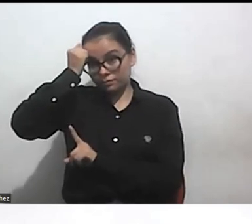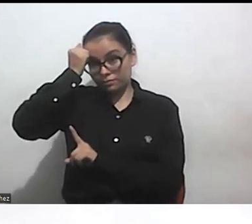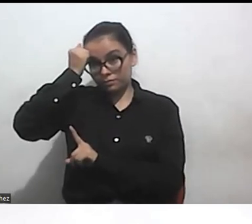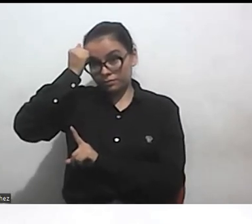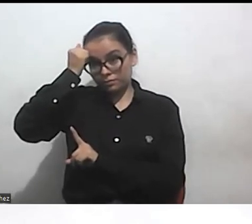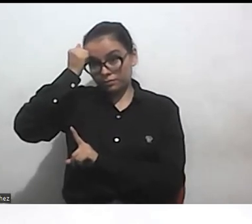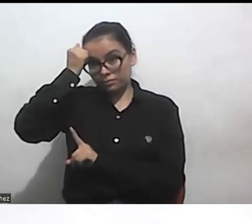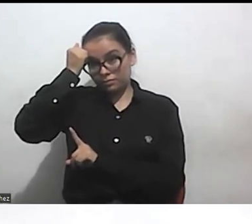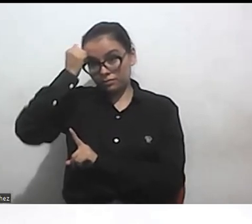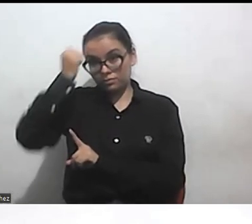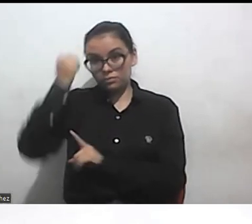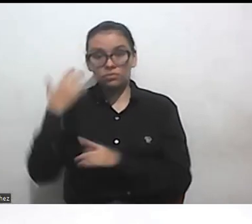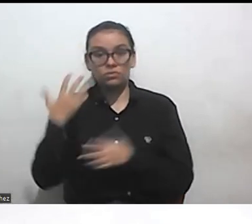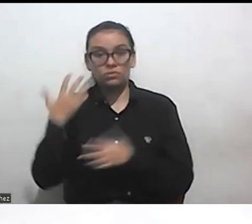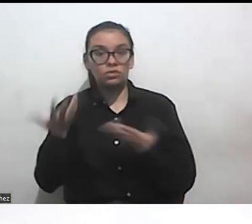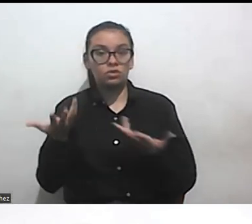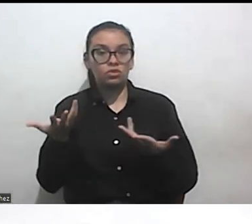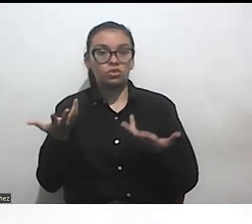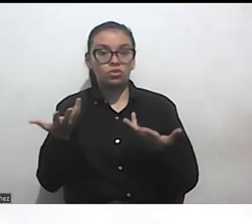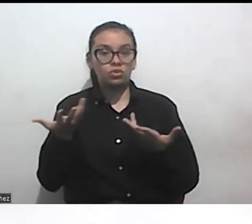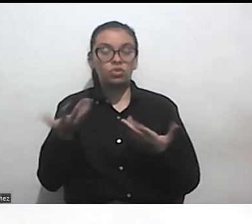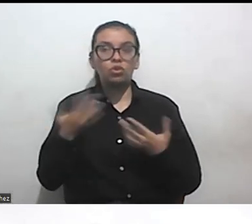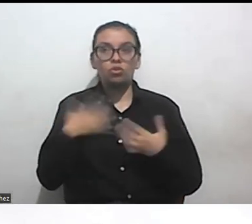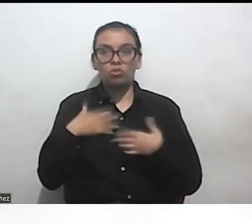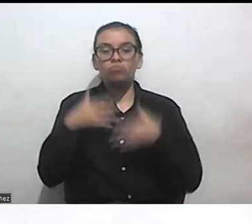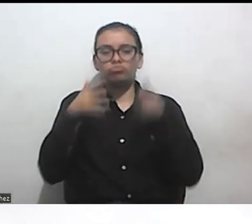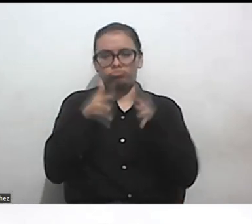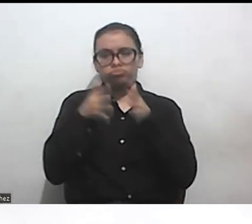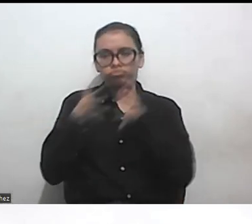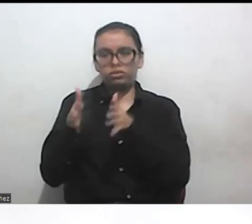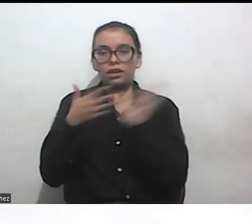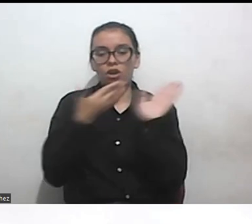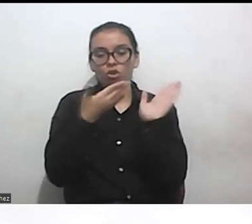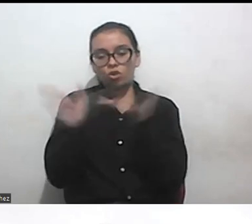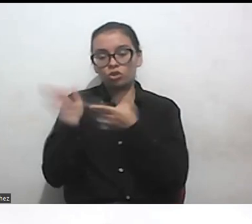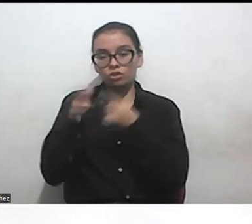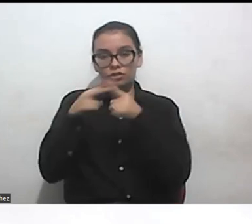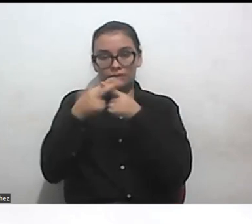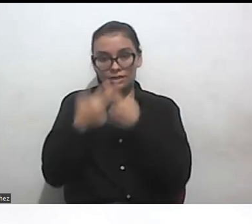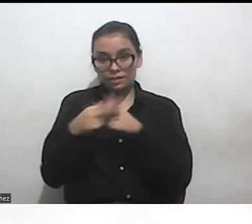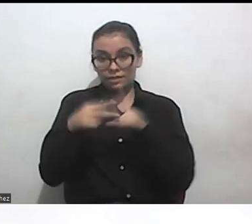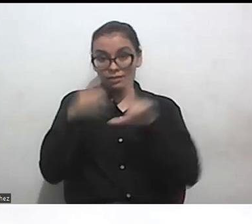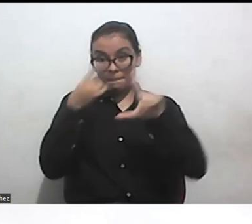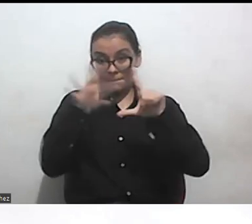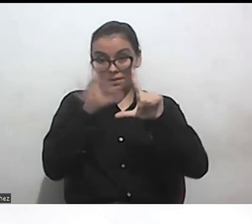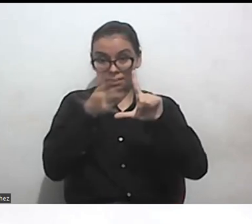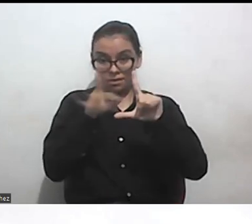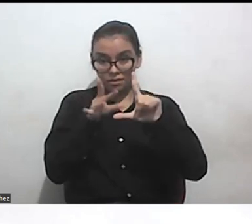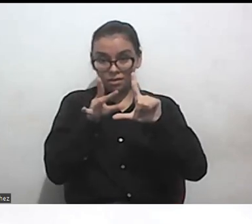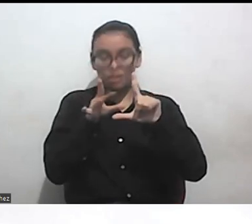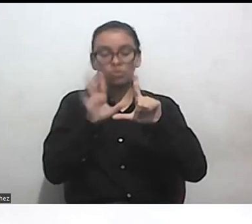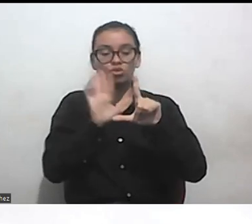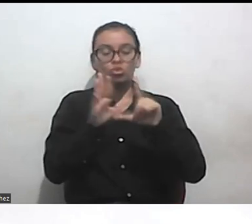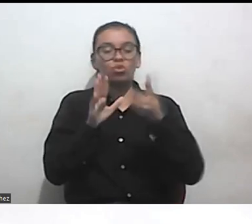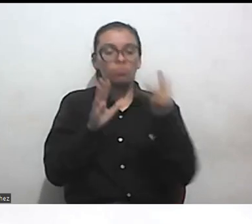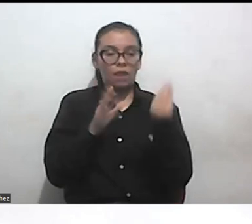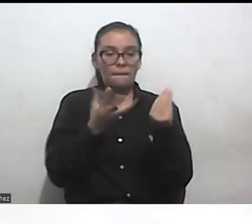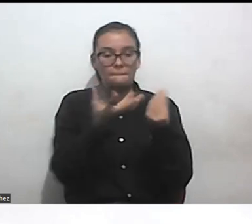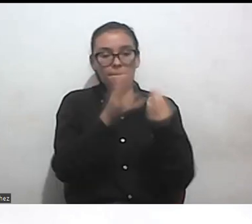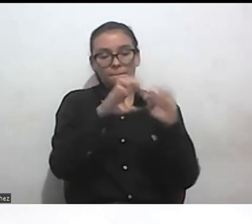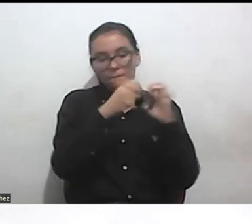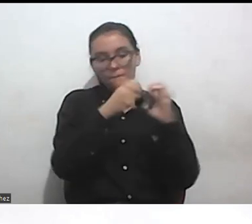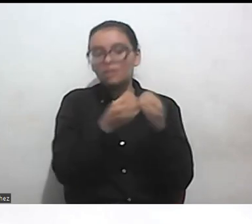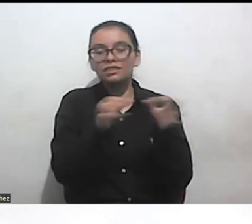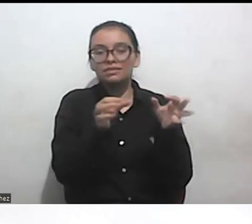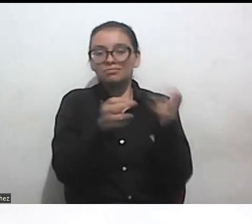puedo y he enseñado cursos y talleres en línea a grupos pequeños